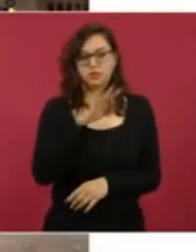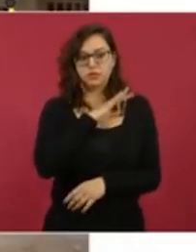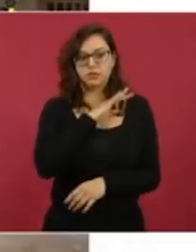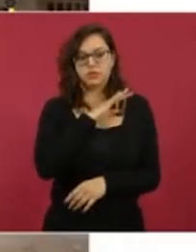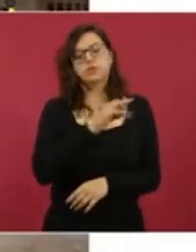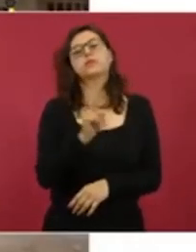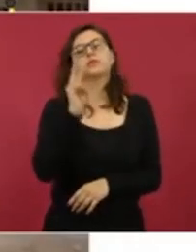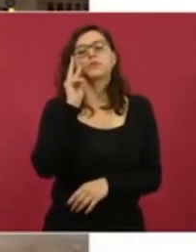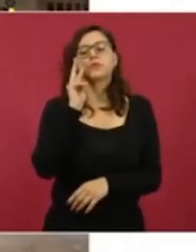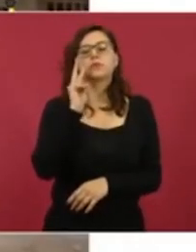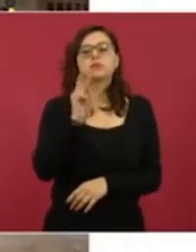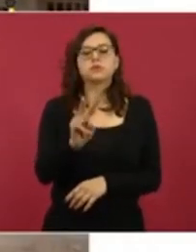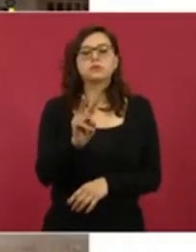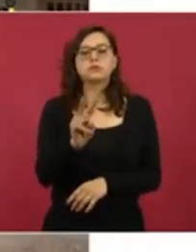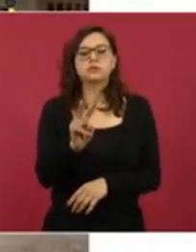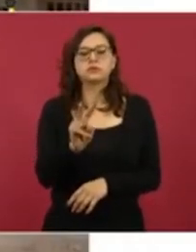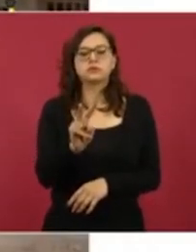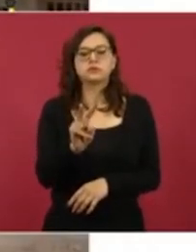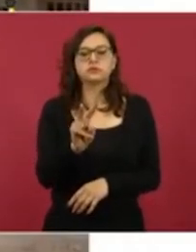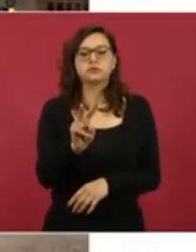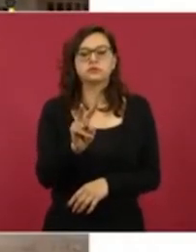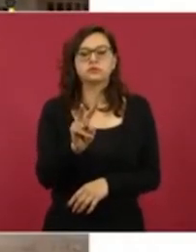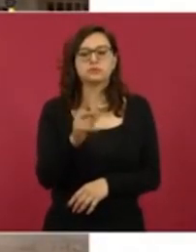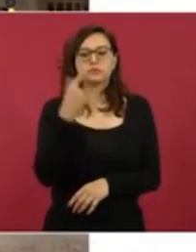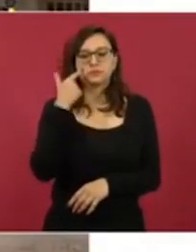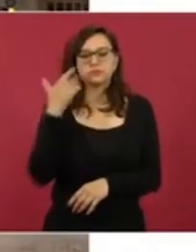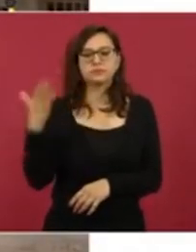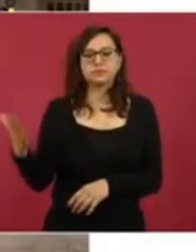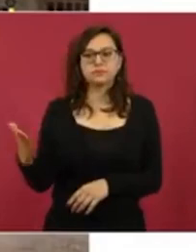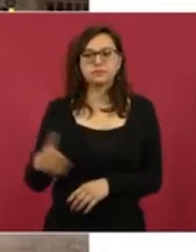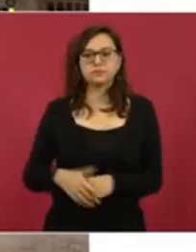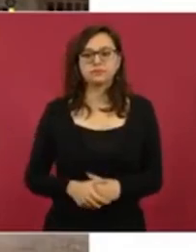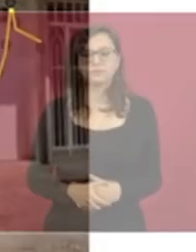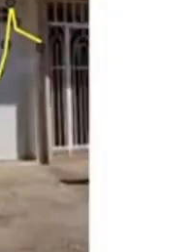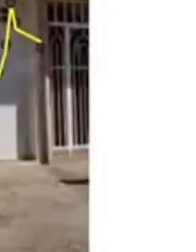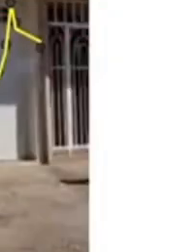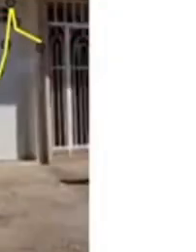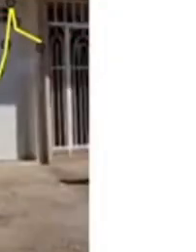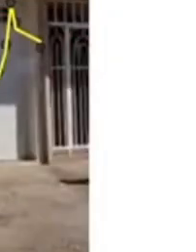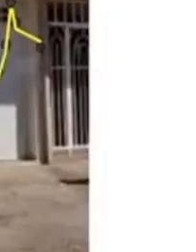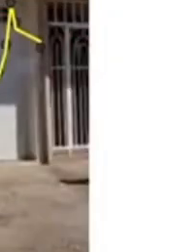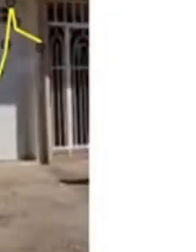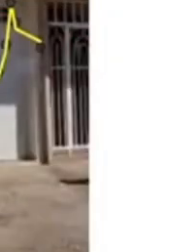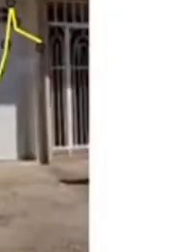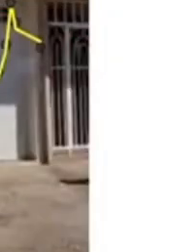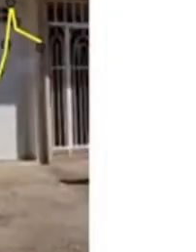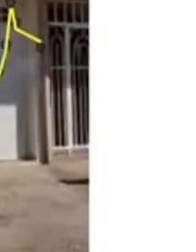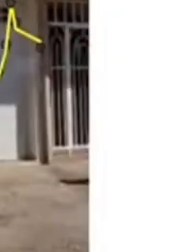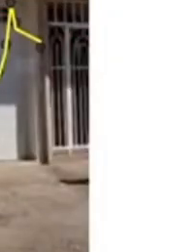ver aquí, según lo que se pudo percatar en campo, estos son los